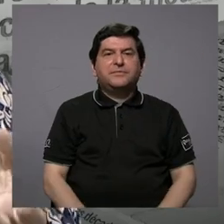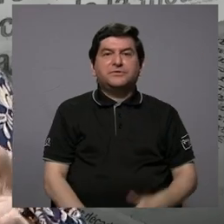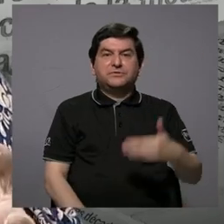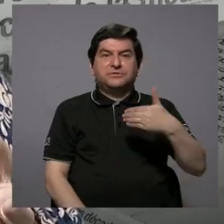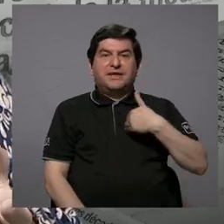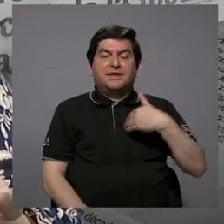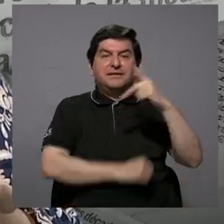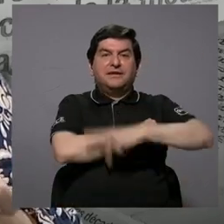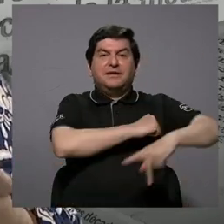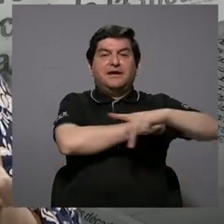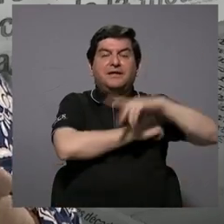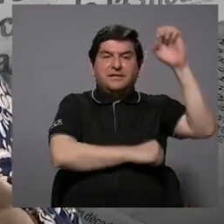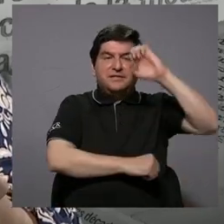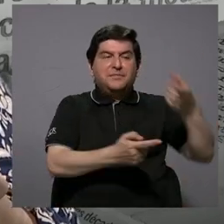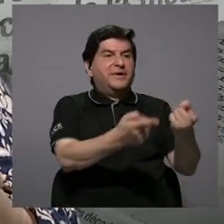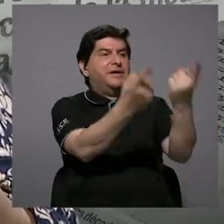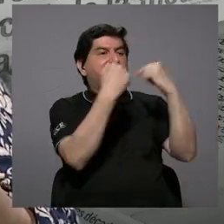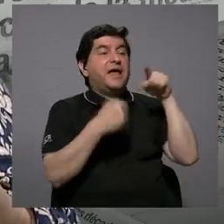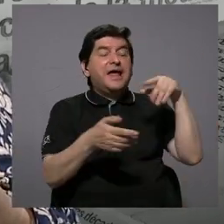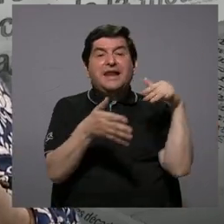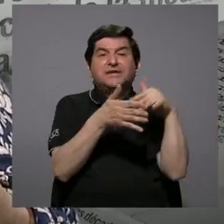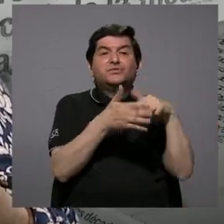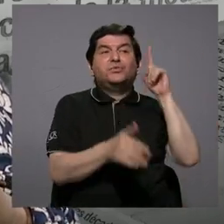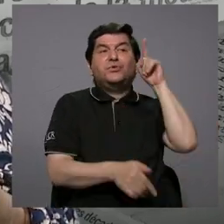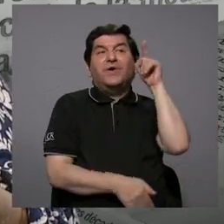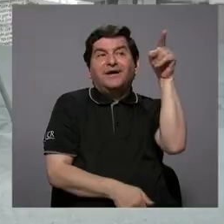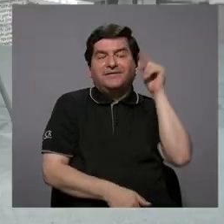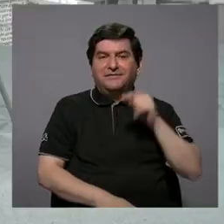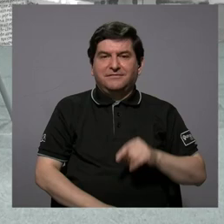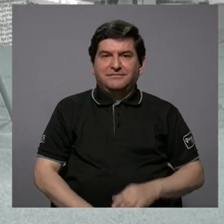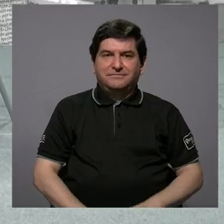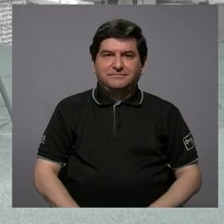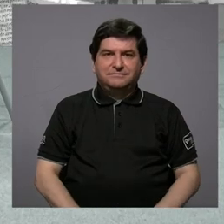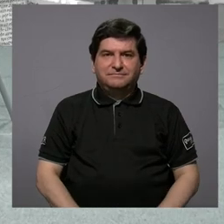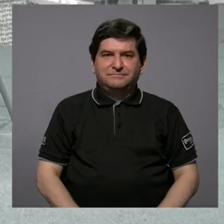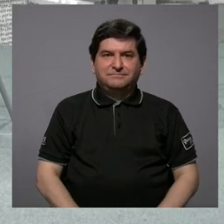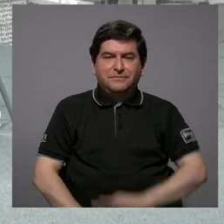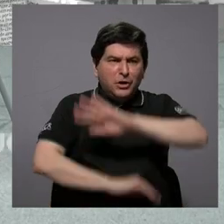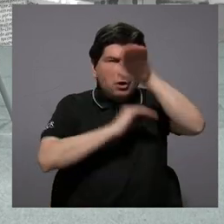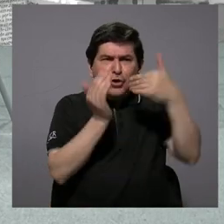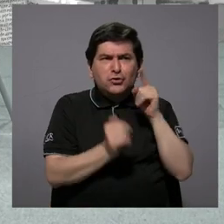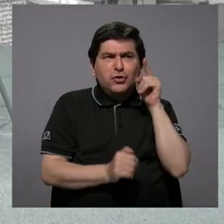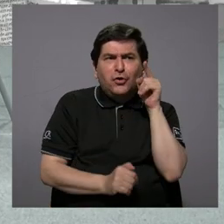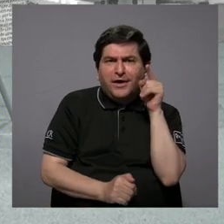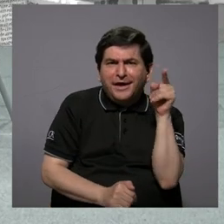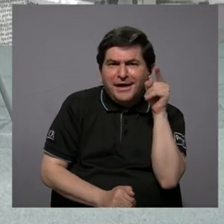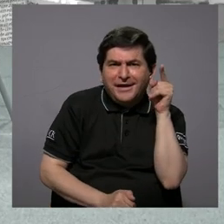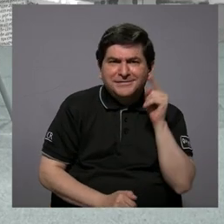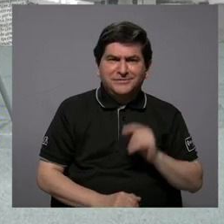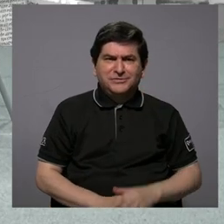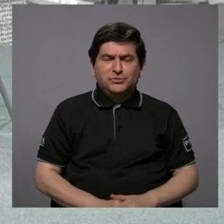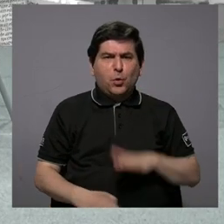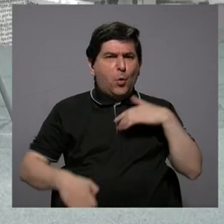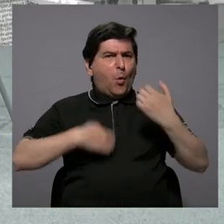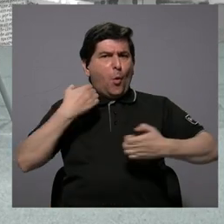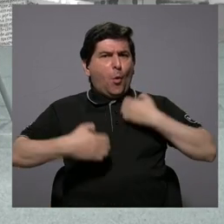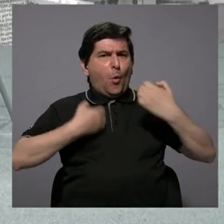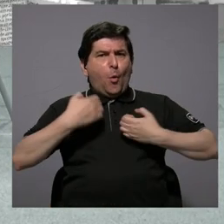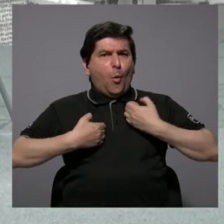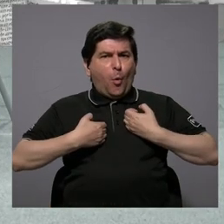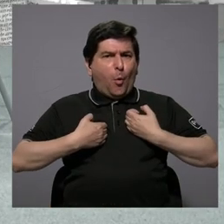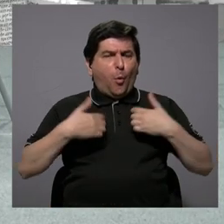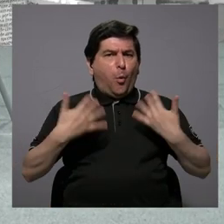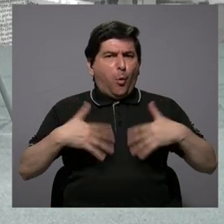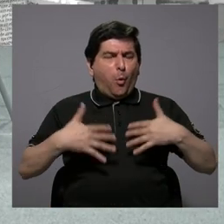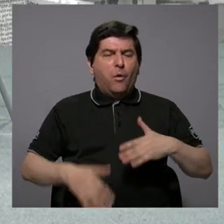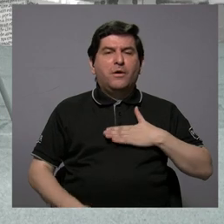de países europeos porque él había estudiado allá y entonces todo eso era muy, muy emocionante para ellos.